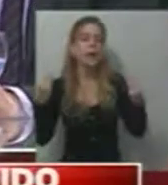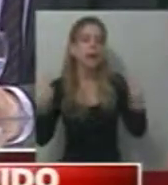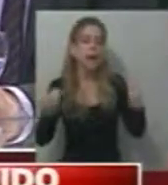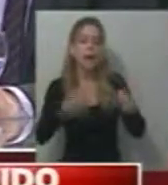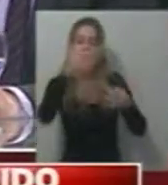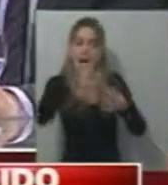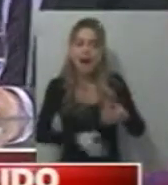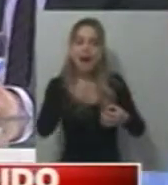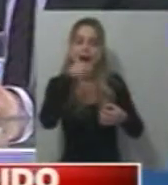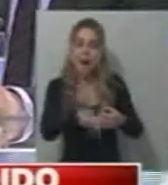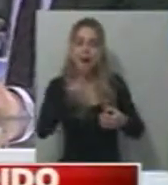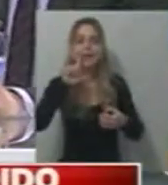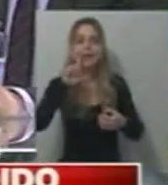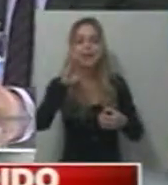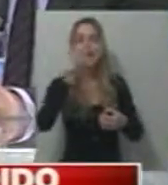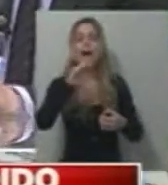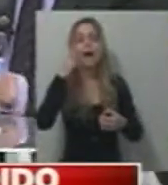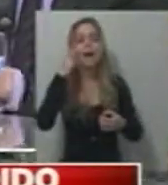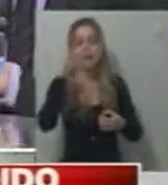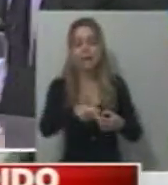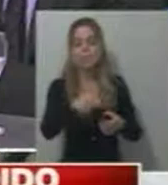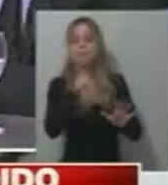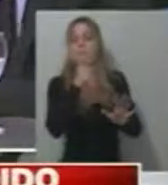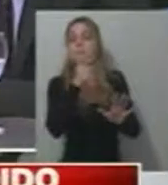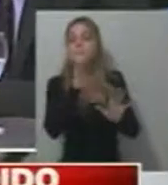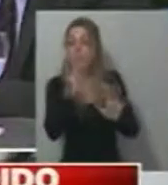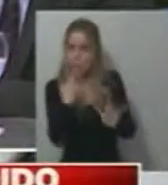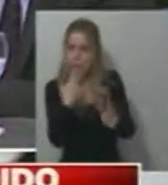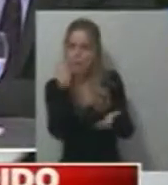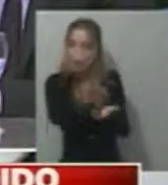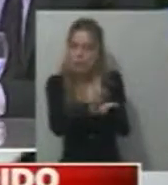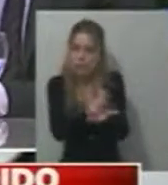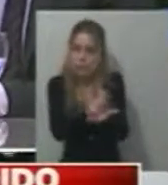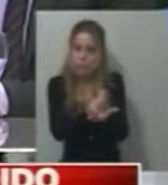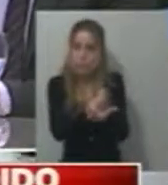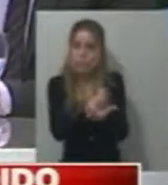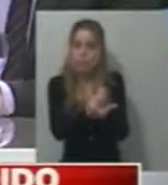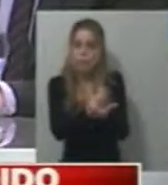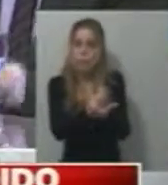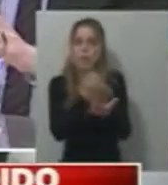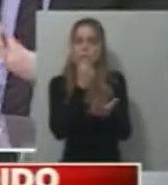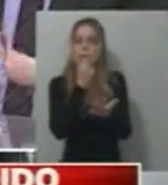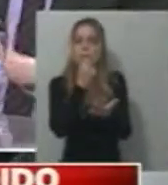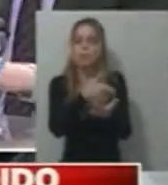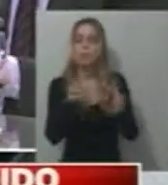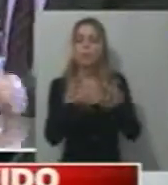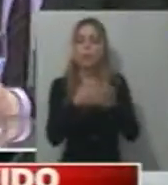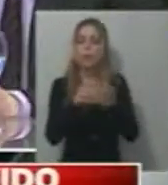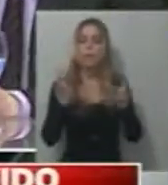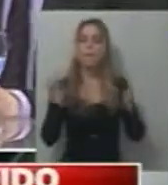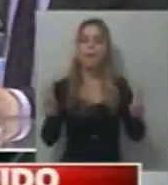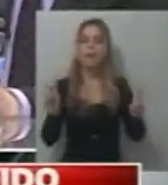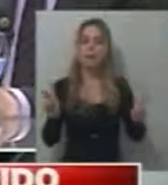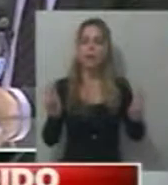Uribarri y donde se puede llegar a ver algún tipo de sucesor, pero no del kirchnerismo puro. Vos en el peronismo, en lo que se llama la Liga de